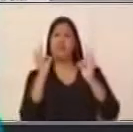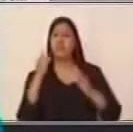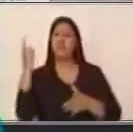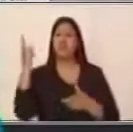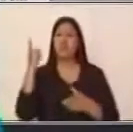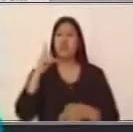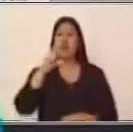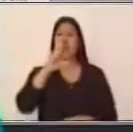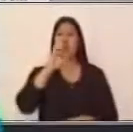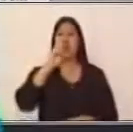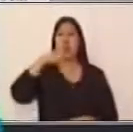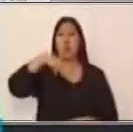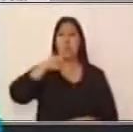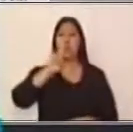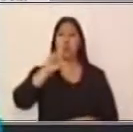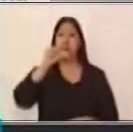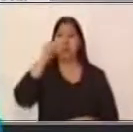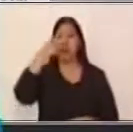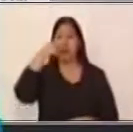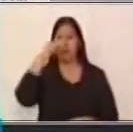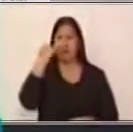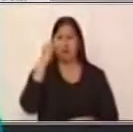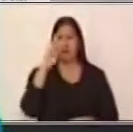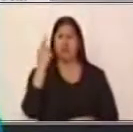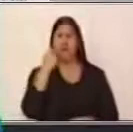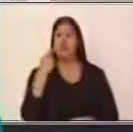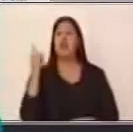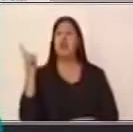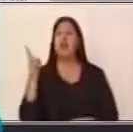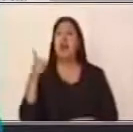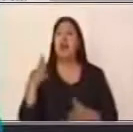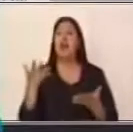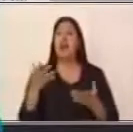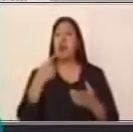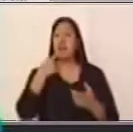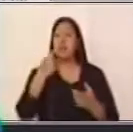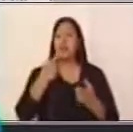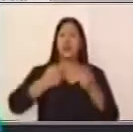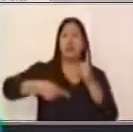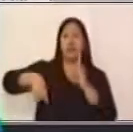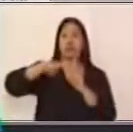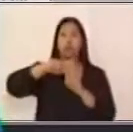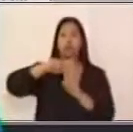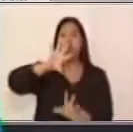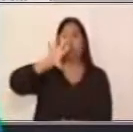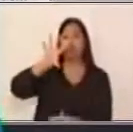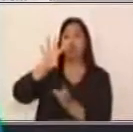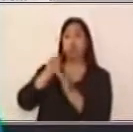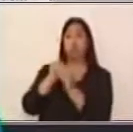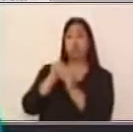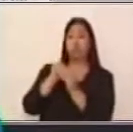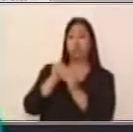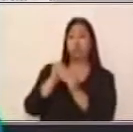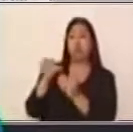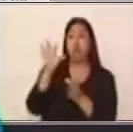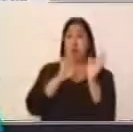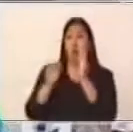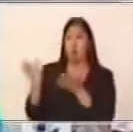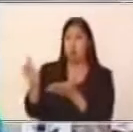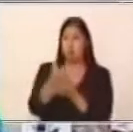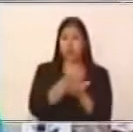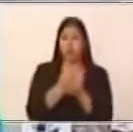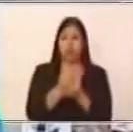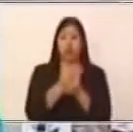van a ser aquellas que van a expresar suma, unión o acumulación. Regularmente están unidos con los